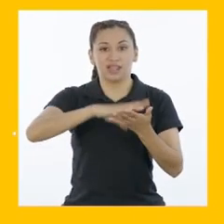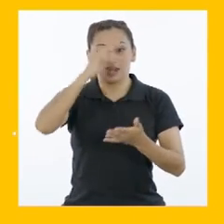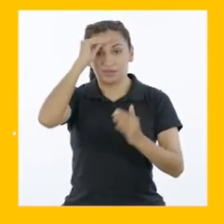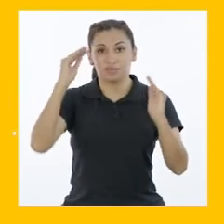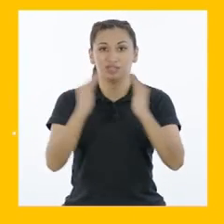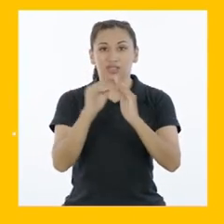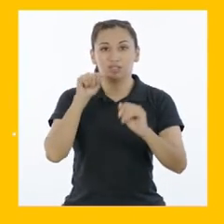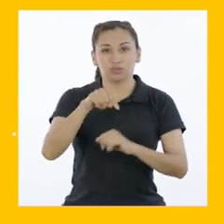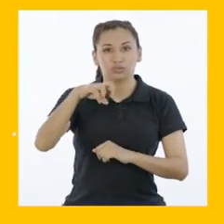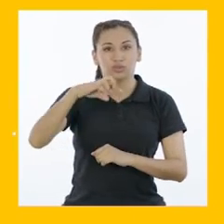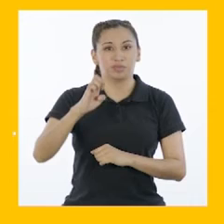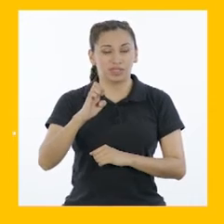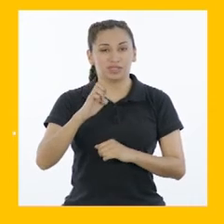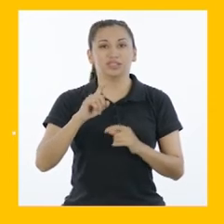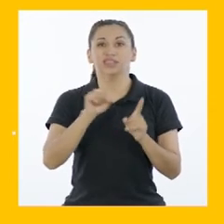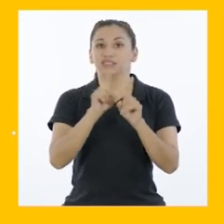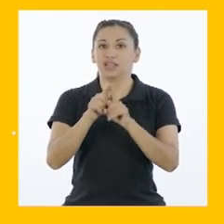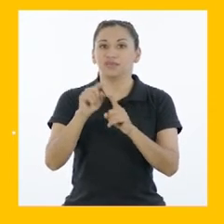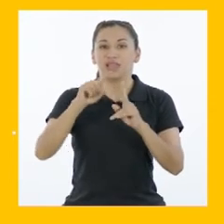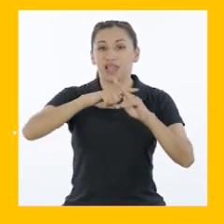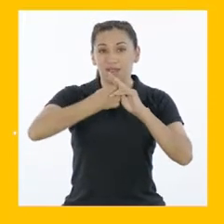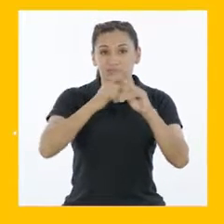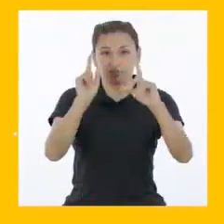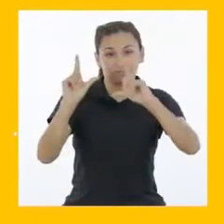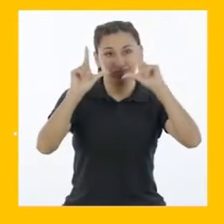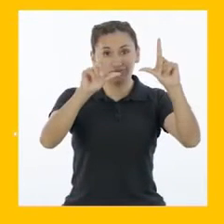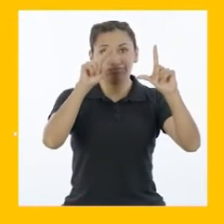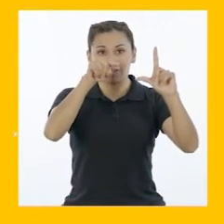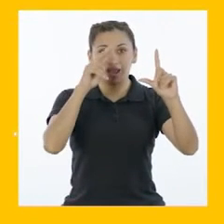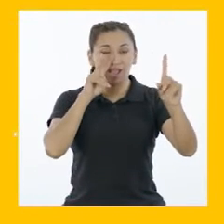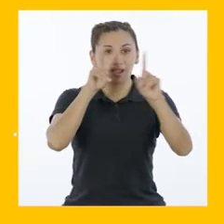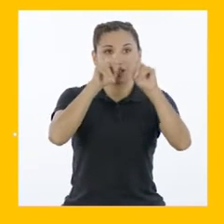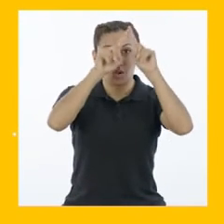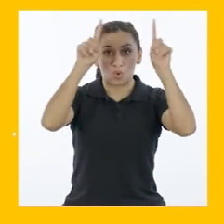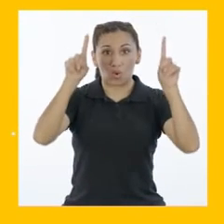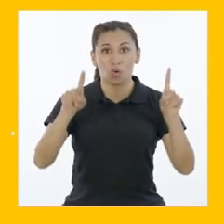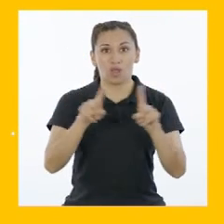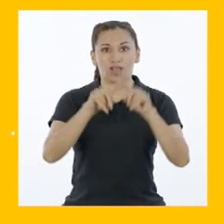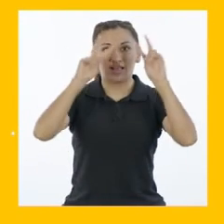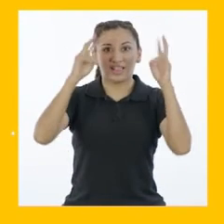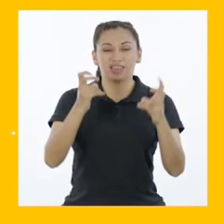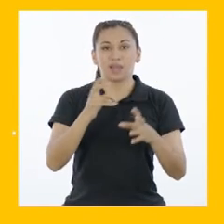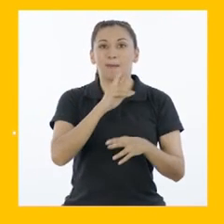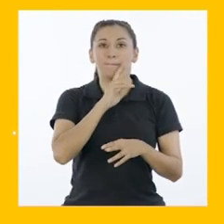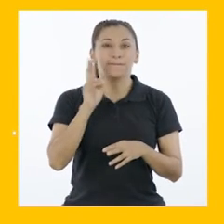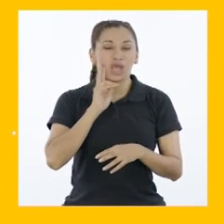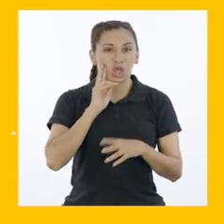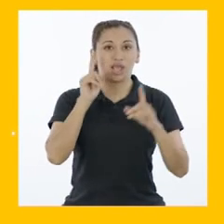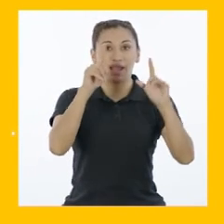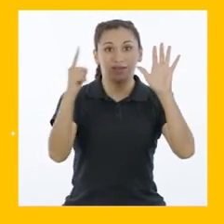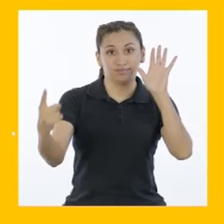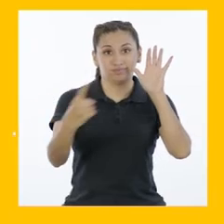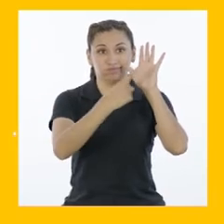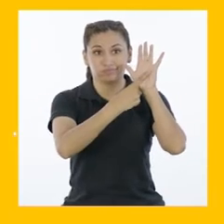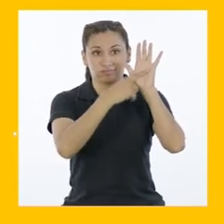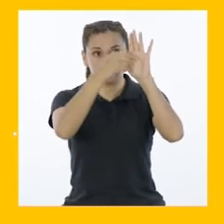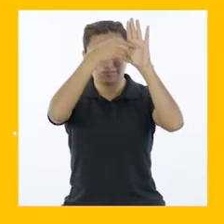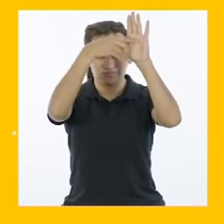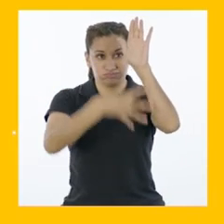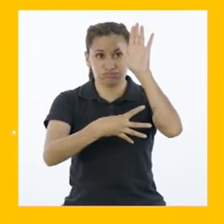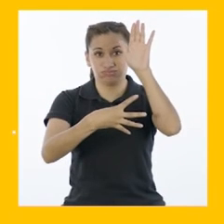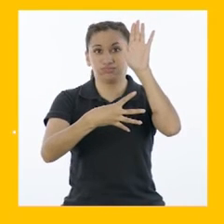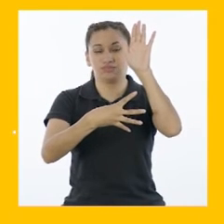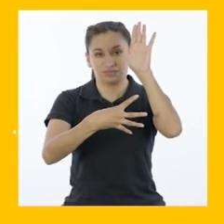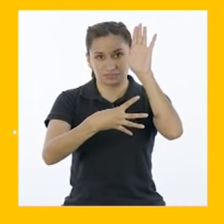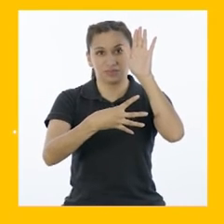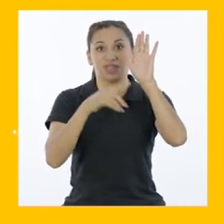Ingresen a aprendaencasa.pe y en la página de inicio encontrarán un recuadro con el título Menú Al hacer clic en él,